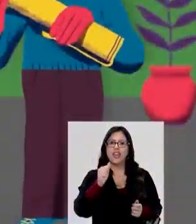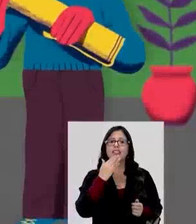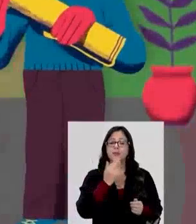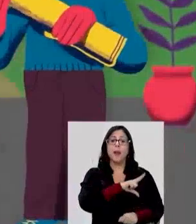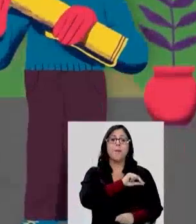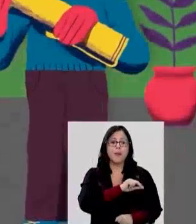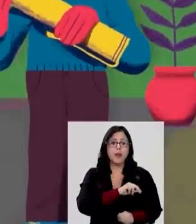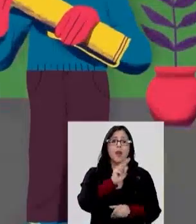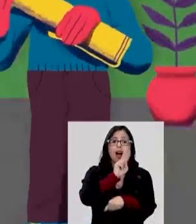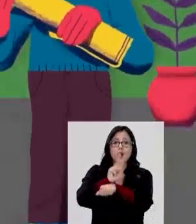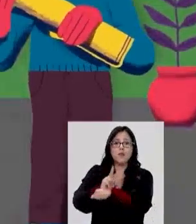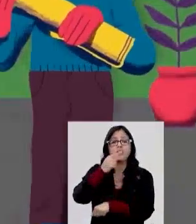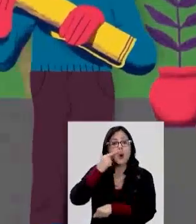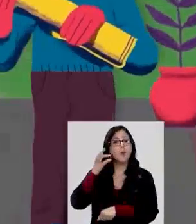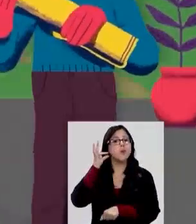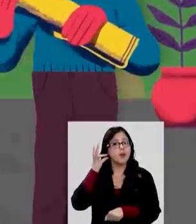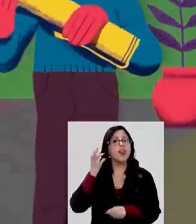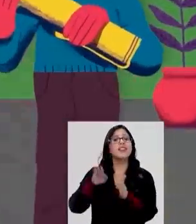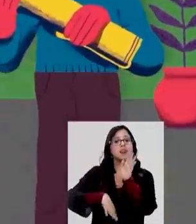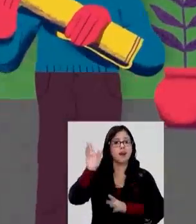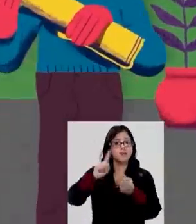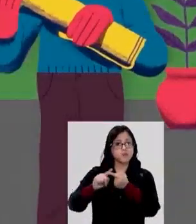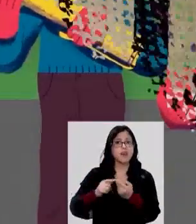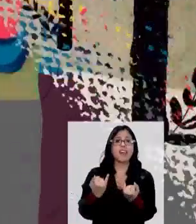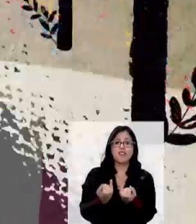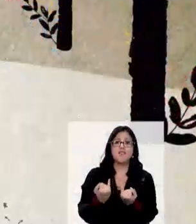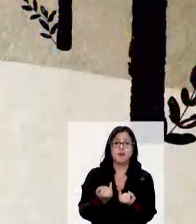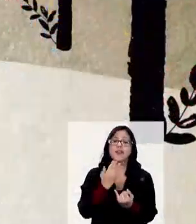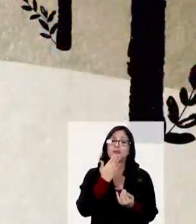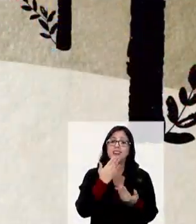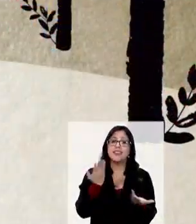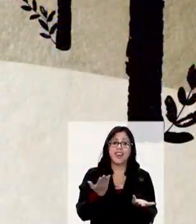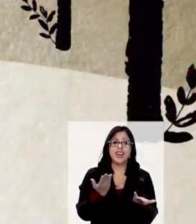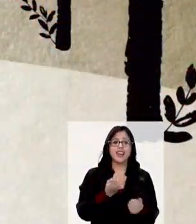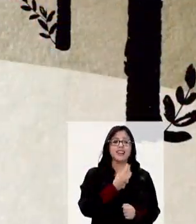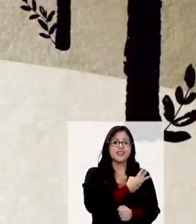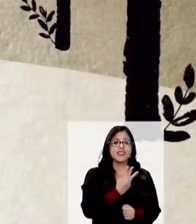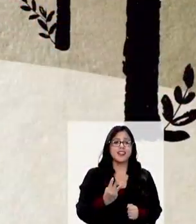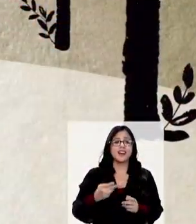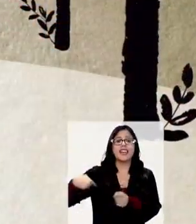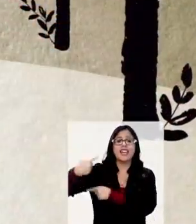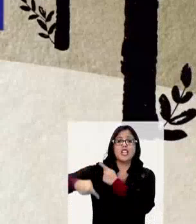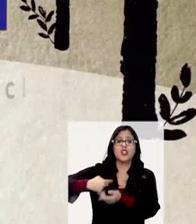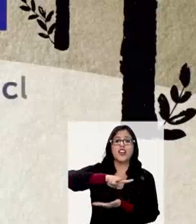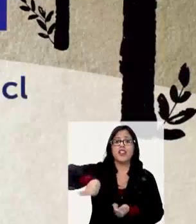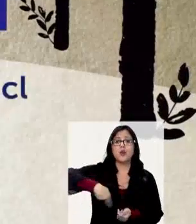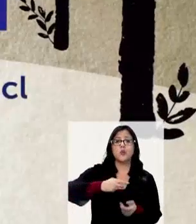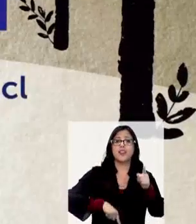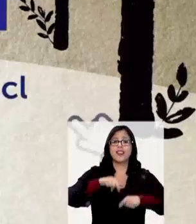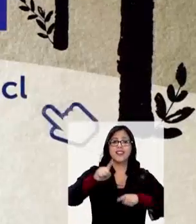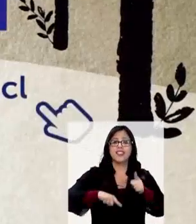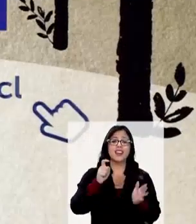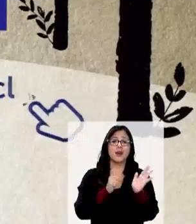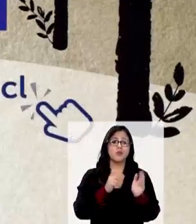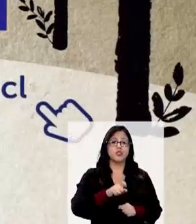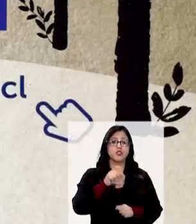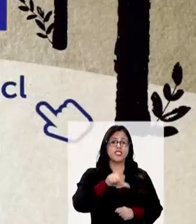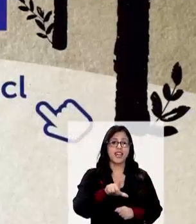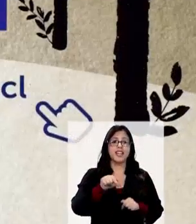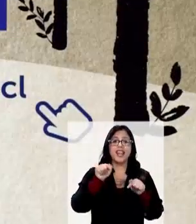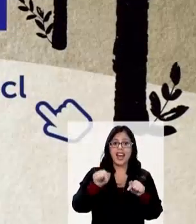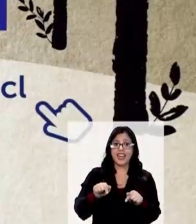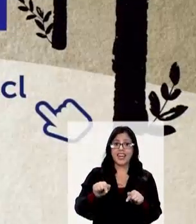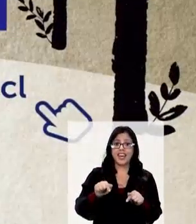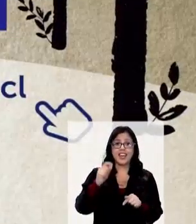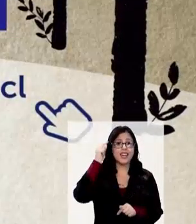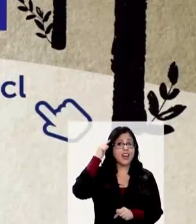premiaremos a los profesores y profesoras que más participen. Infórmate más y envía tu obra en historiasdenuestratierra.cl. El